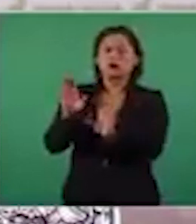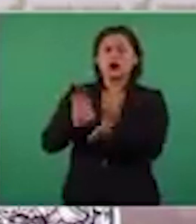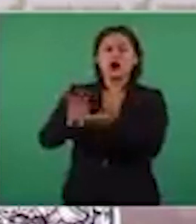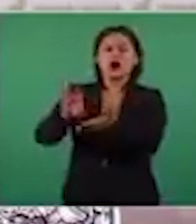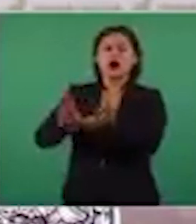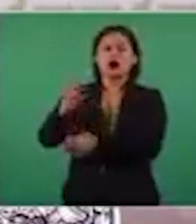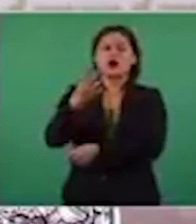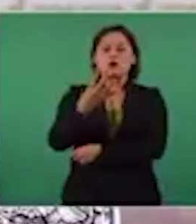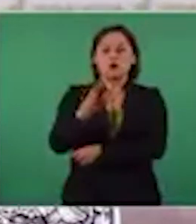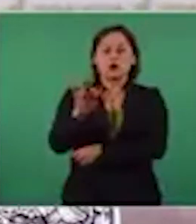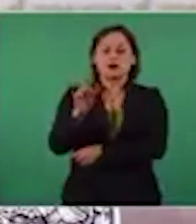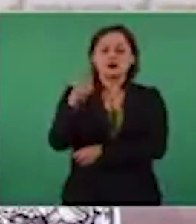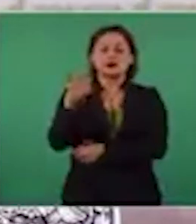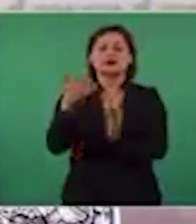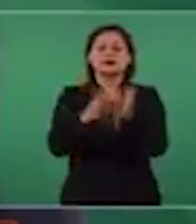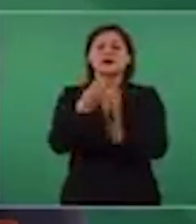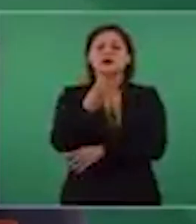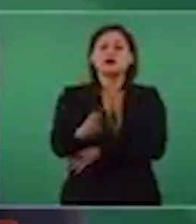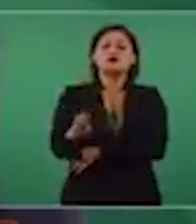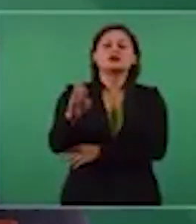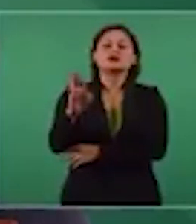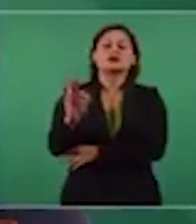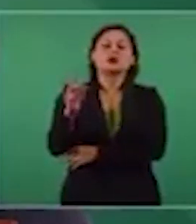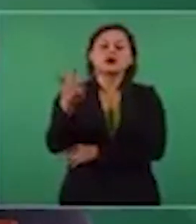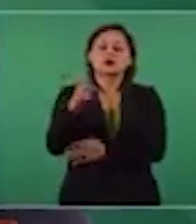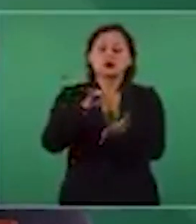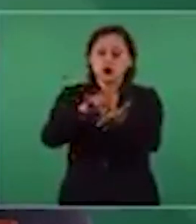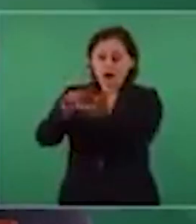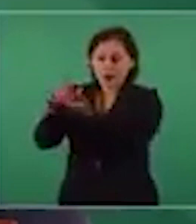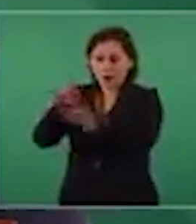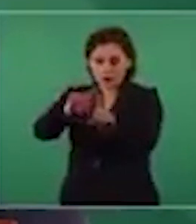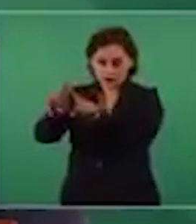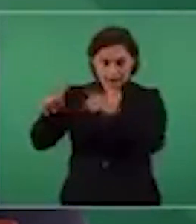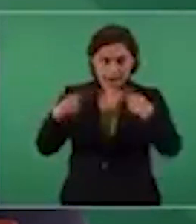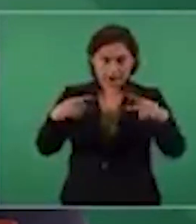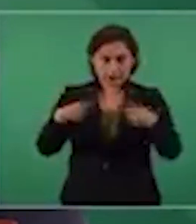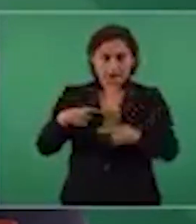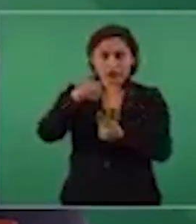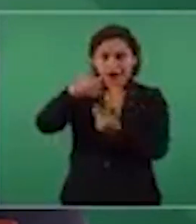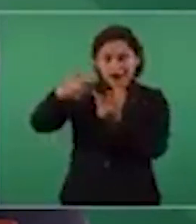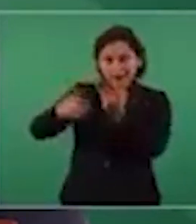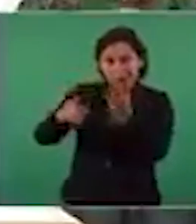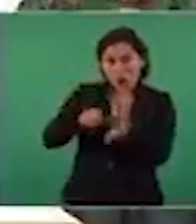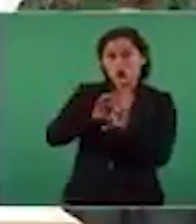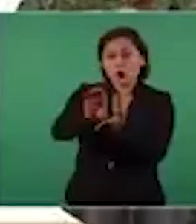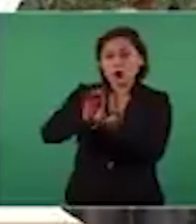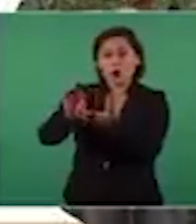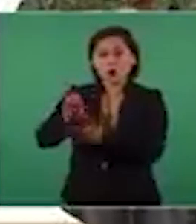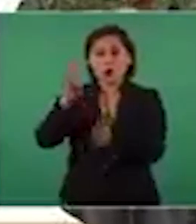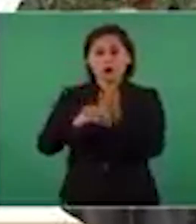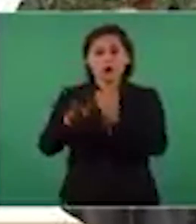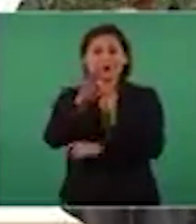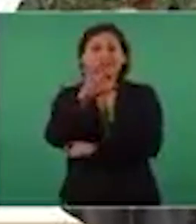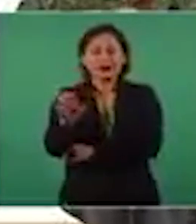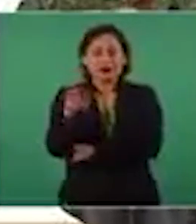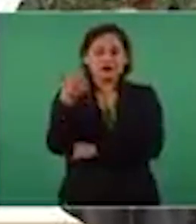484 apoyos de emergentes a productores. Cada uno de estos apoyos será de 4 mil 500 pesos en